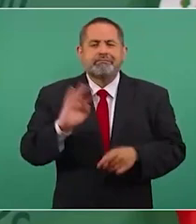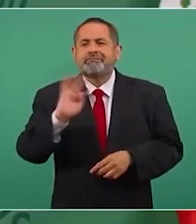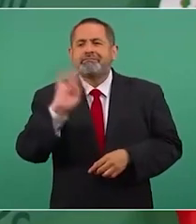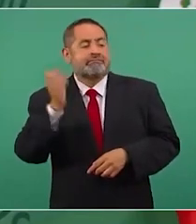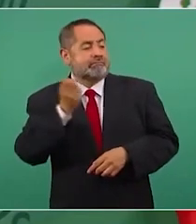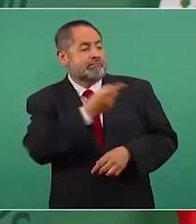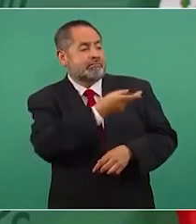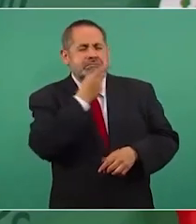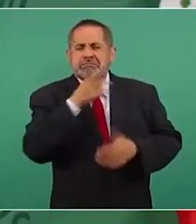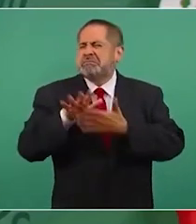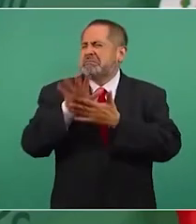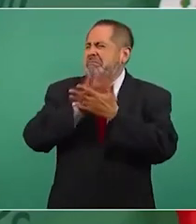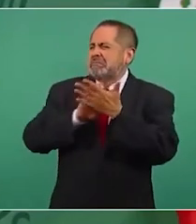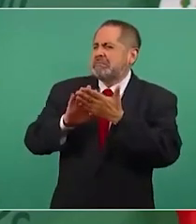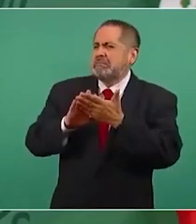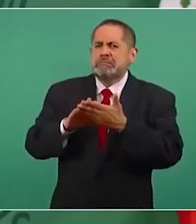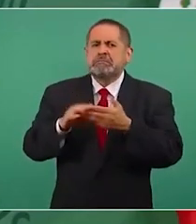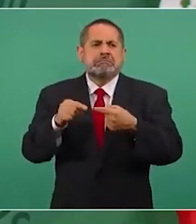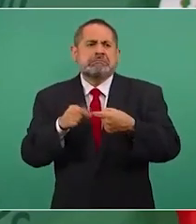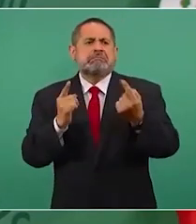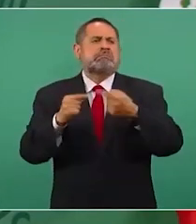la democracia